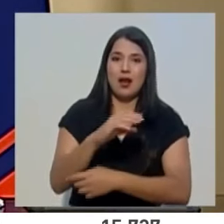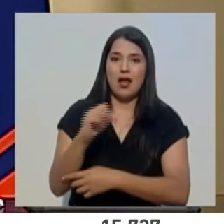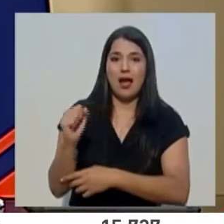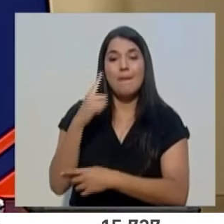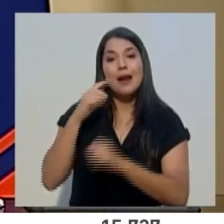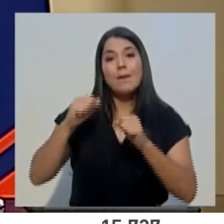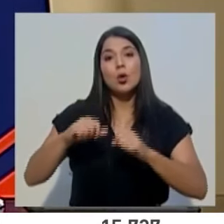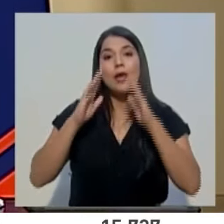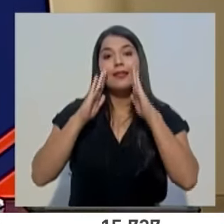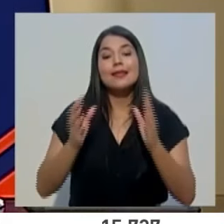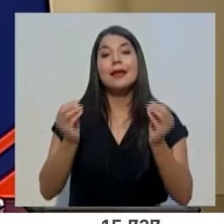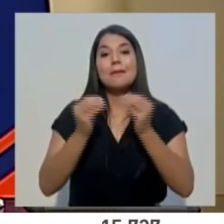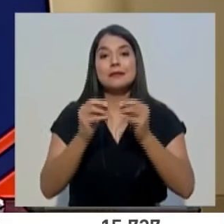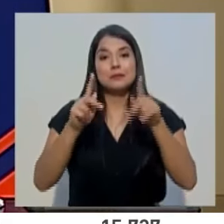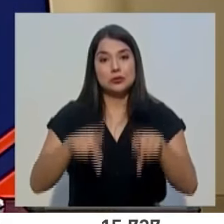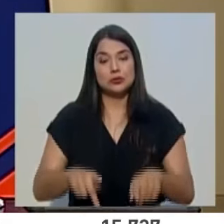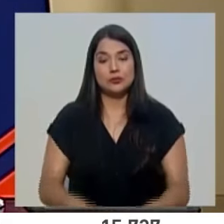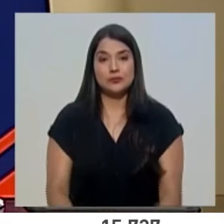cantidad de pacientes.